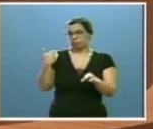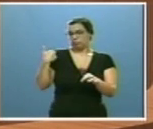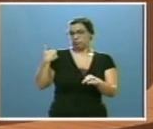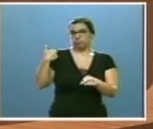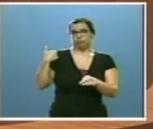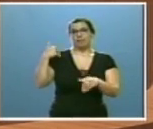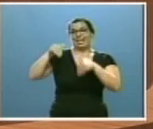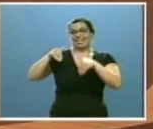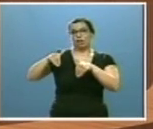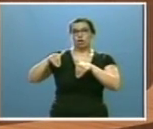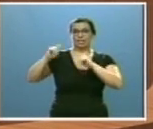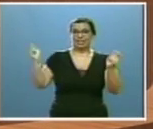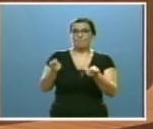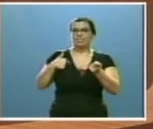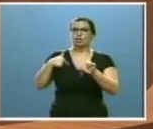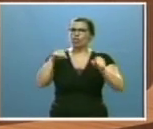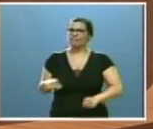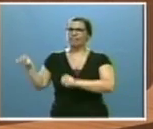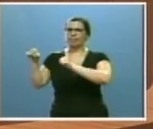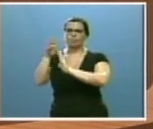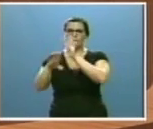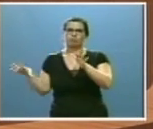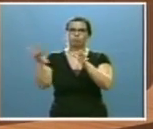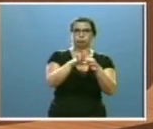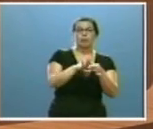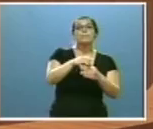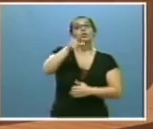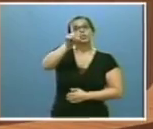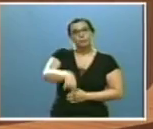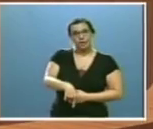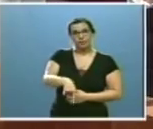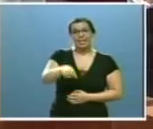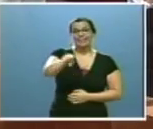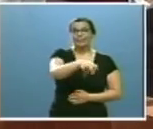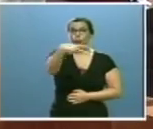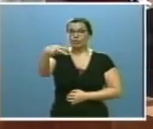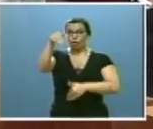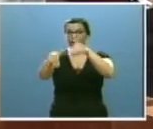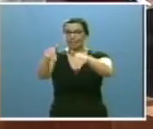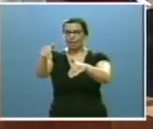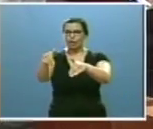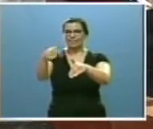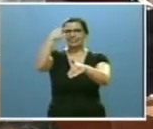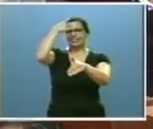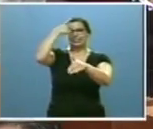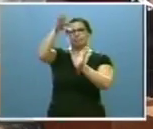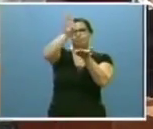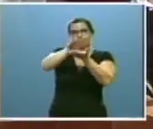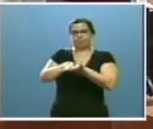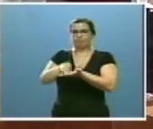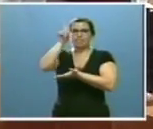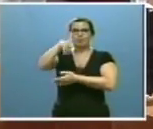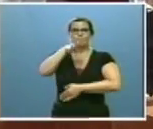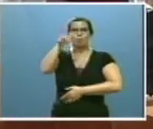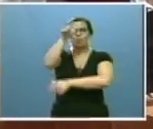elecciones autonómicas. Pero que también ha querido tomar buena nota del resultado de ellas y de la clara voluntad que expresaron los